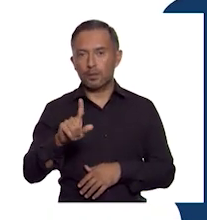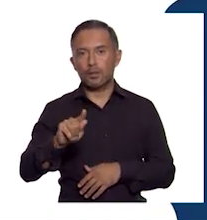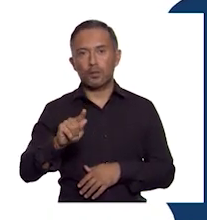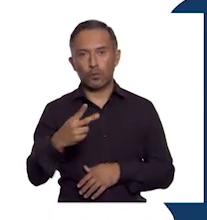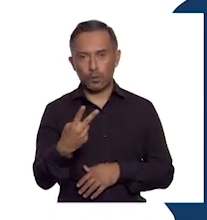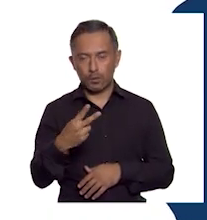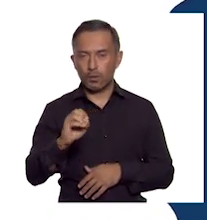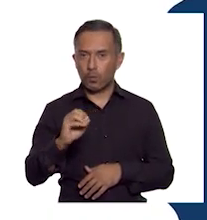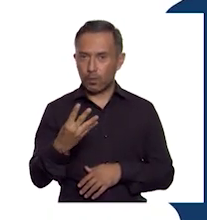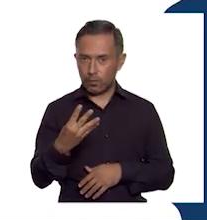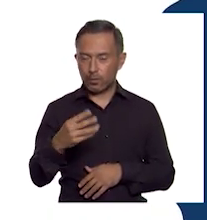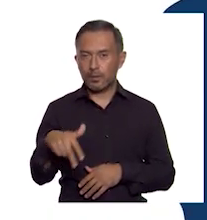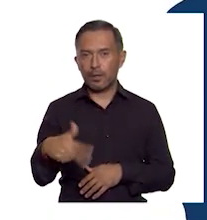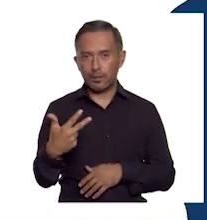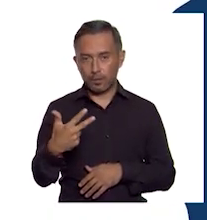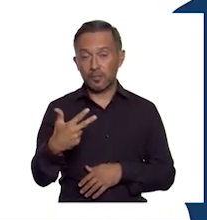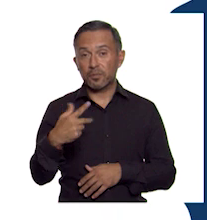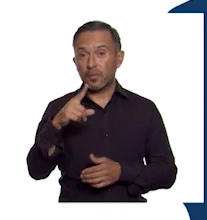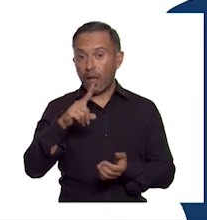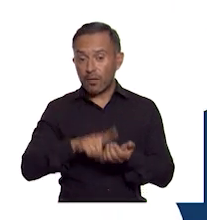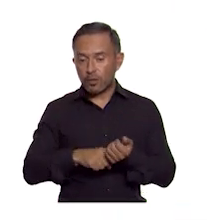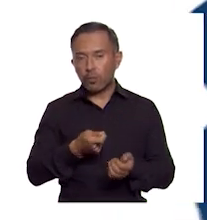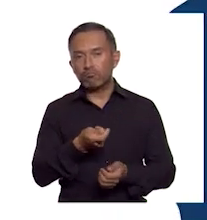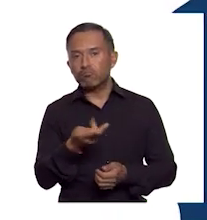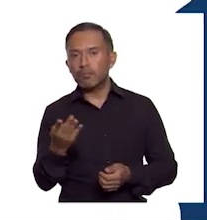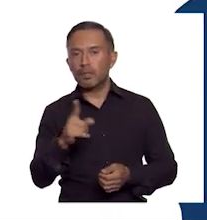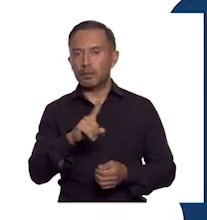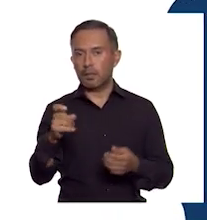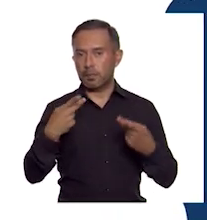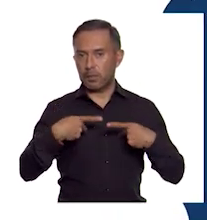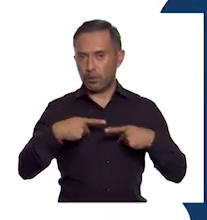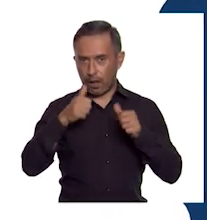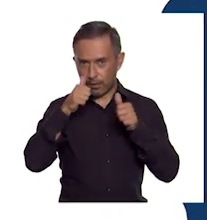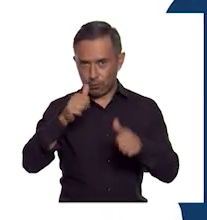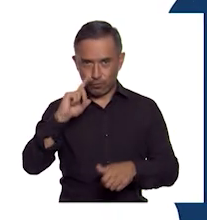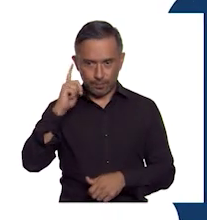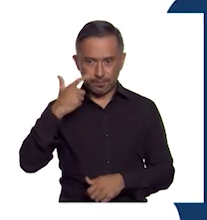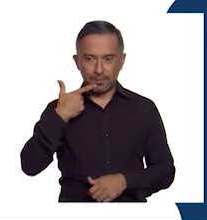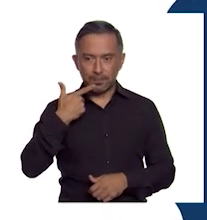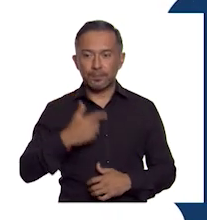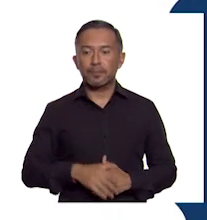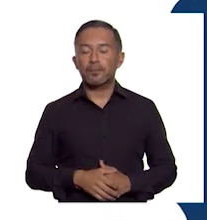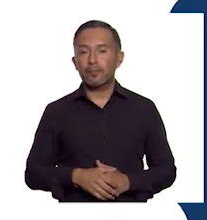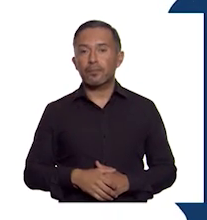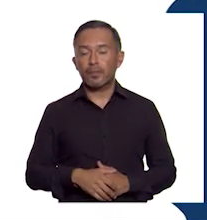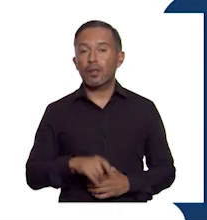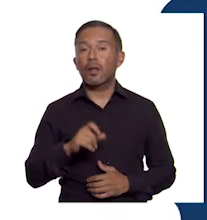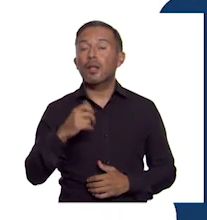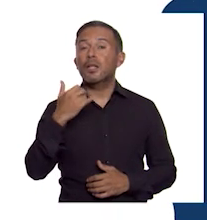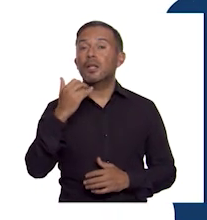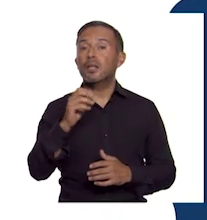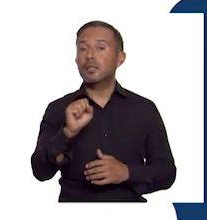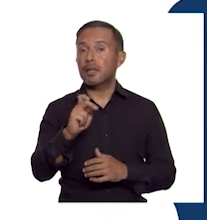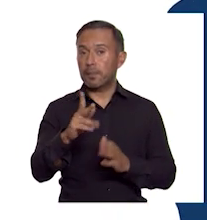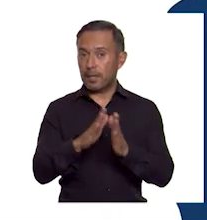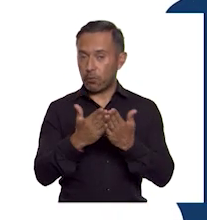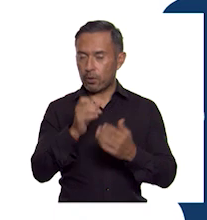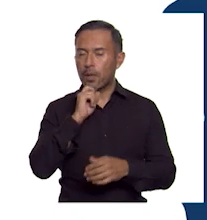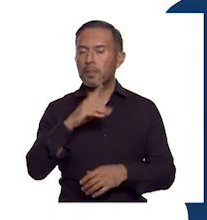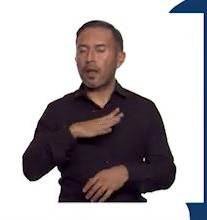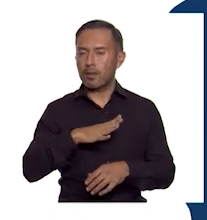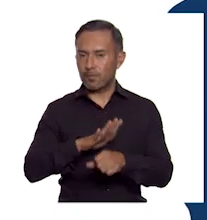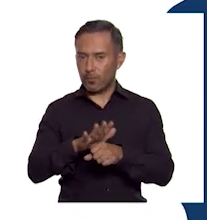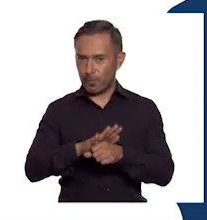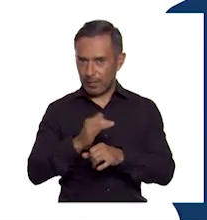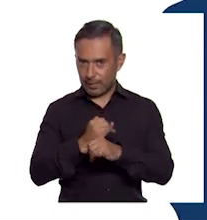5541-7204-13 con 100 líneas. También puedes encontrar los libros de texto en la página con aliteg